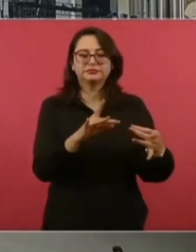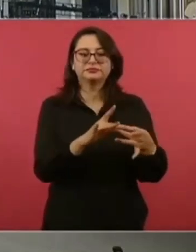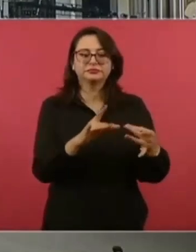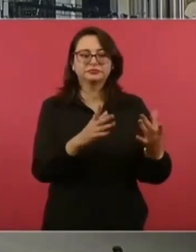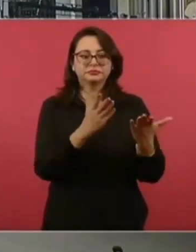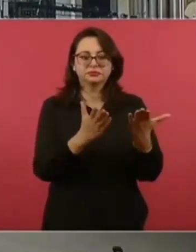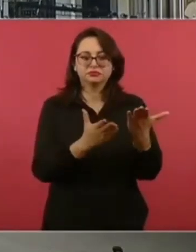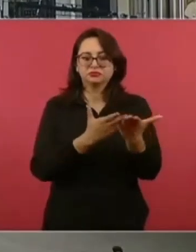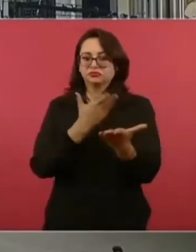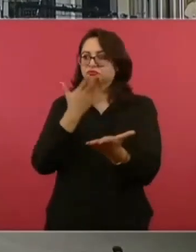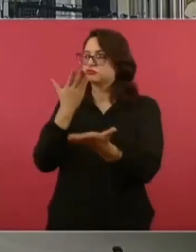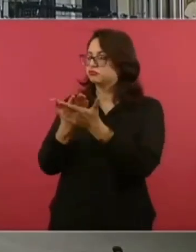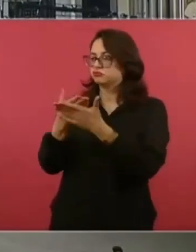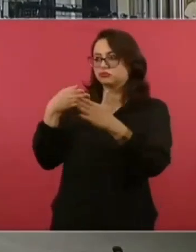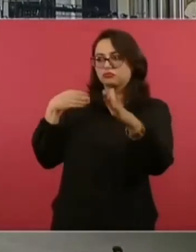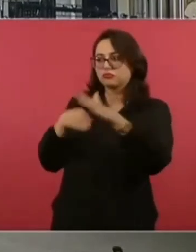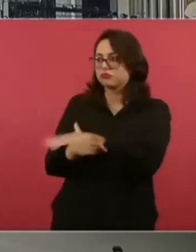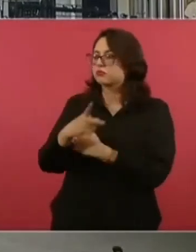se privatiza el metro?